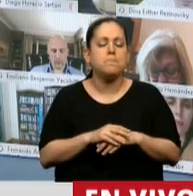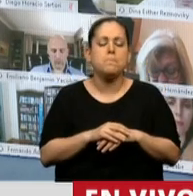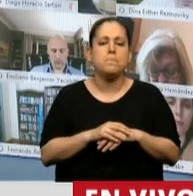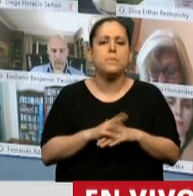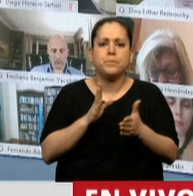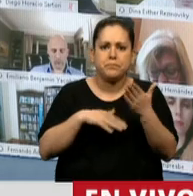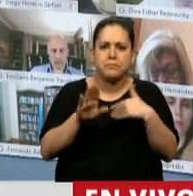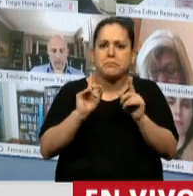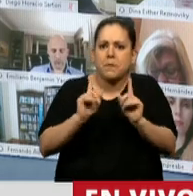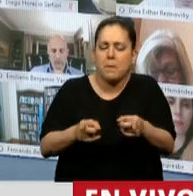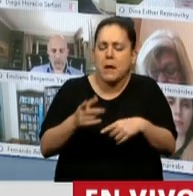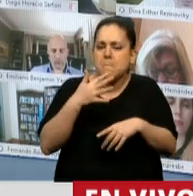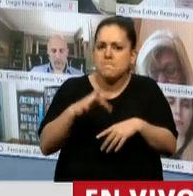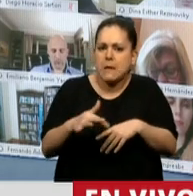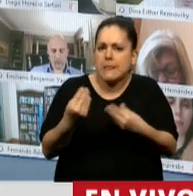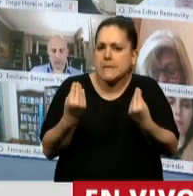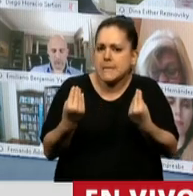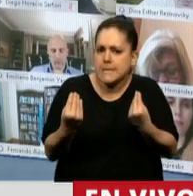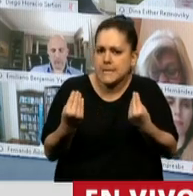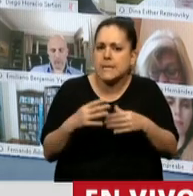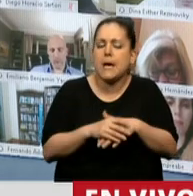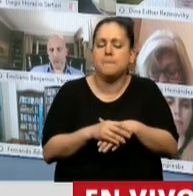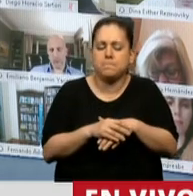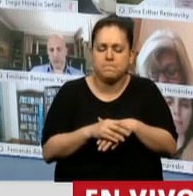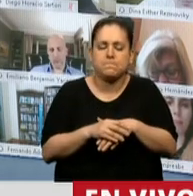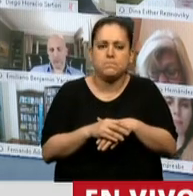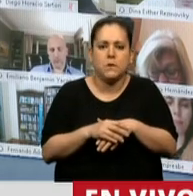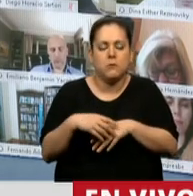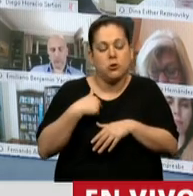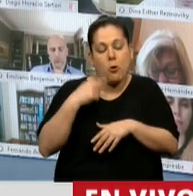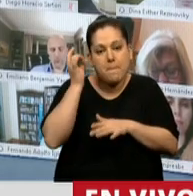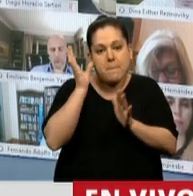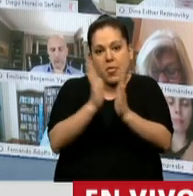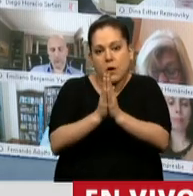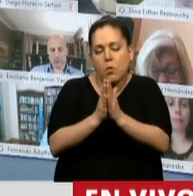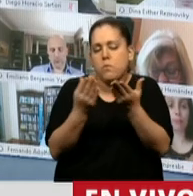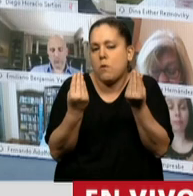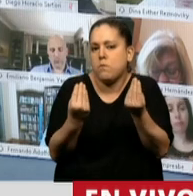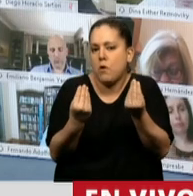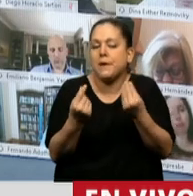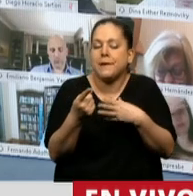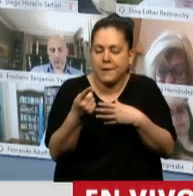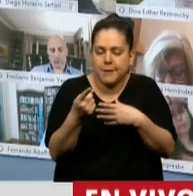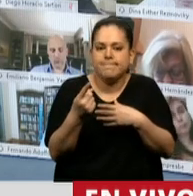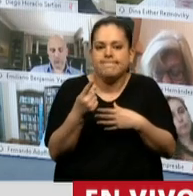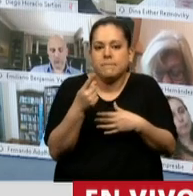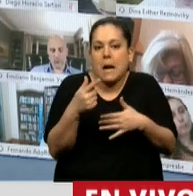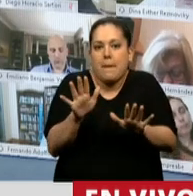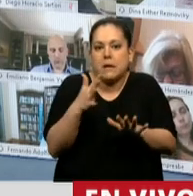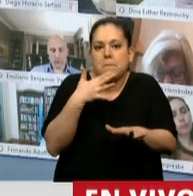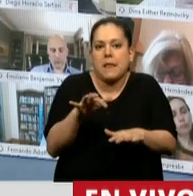Inclusive entendí, y en esto me disculpo por haber entendido mal,